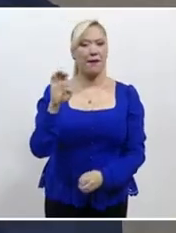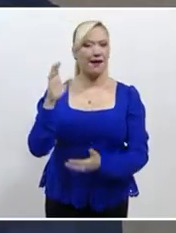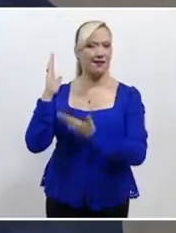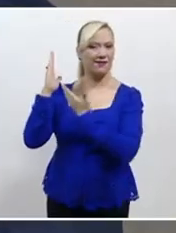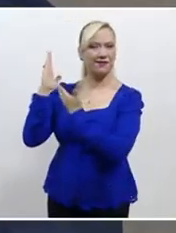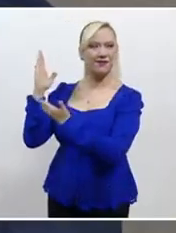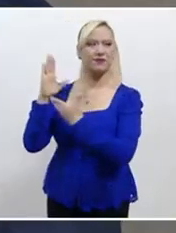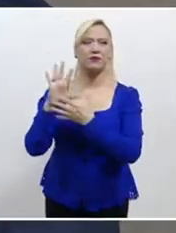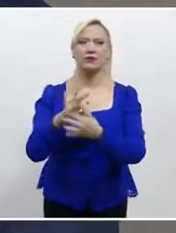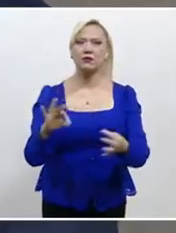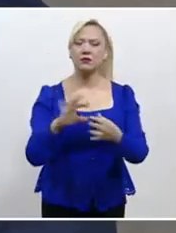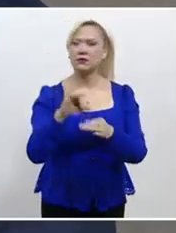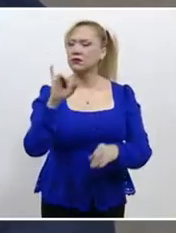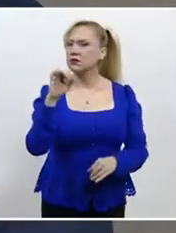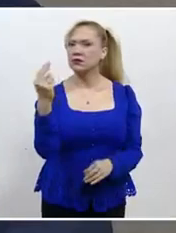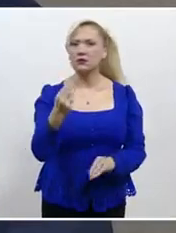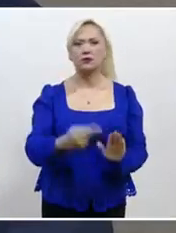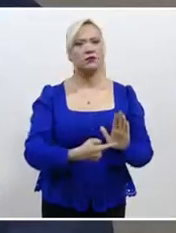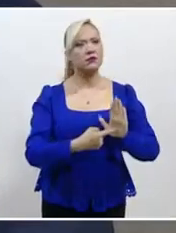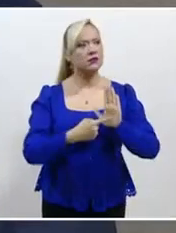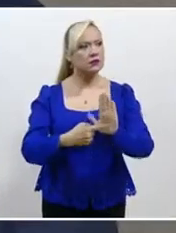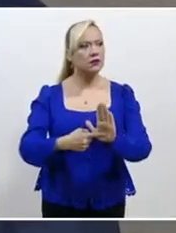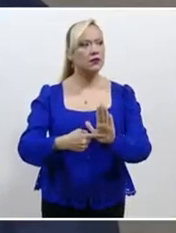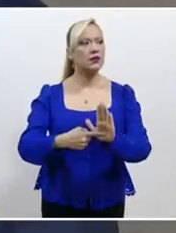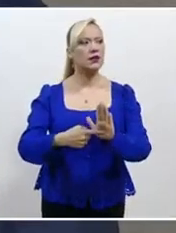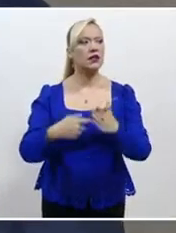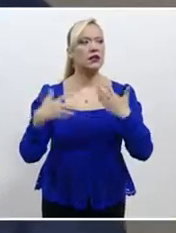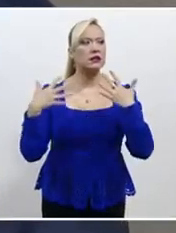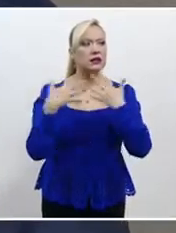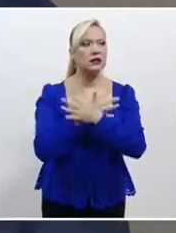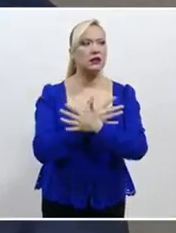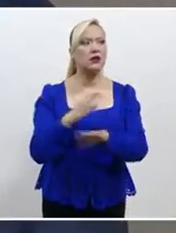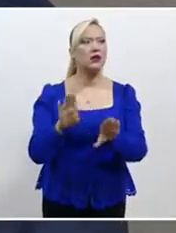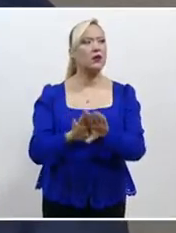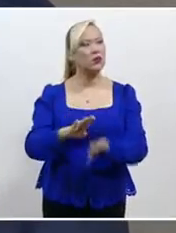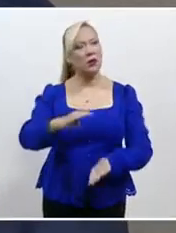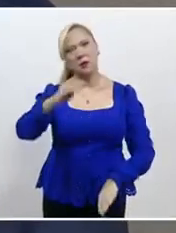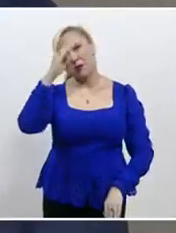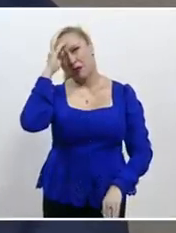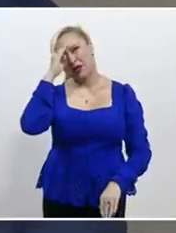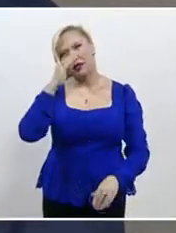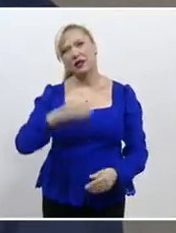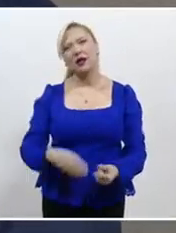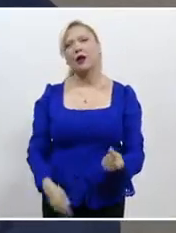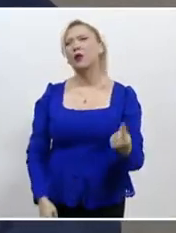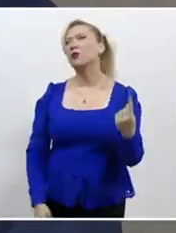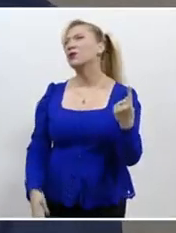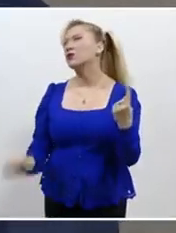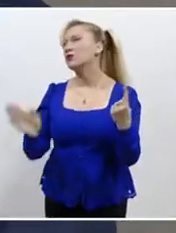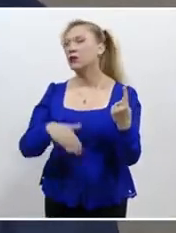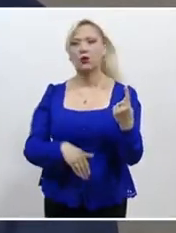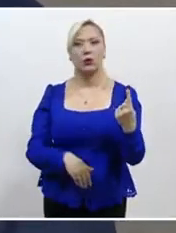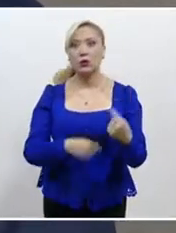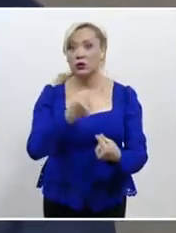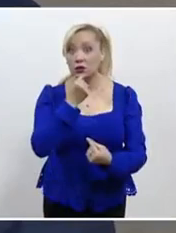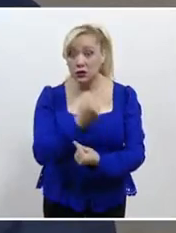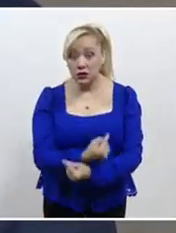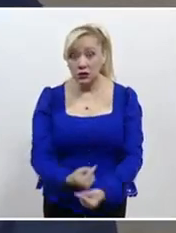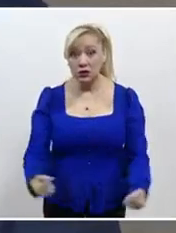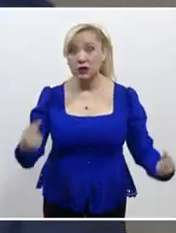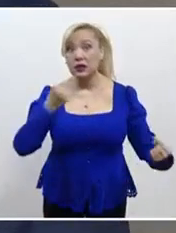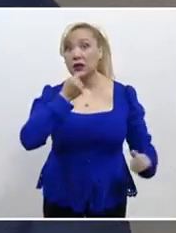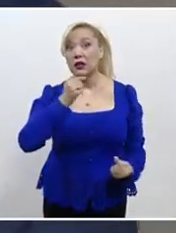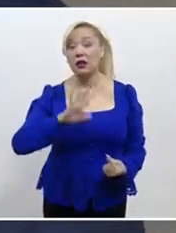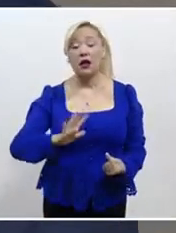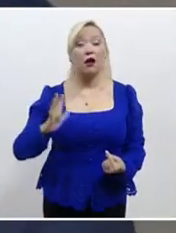visibilizar este tema nos hace ver que no se trata de un asunto más, se trata de un asunto de nuestros niños, de nuestras niñas,